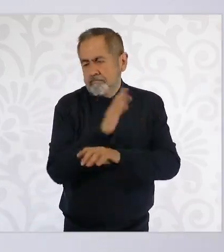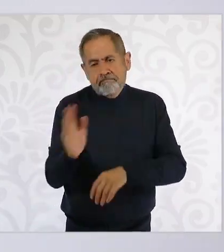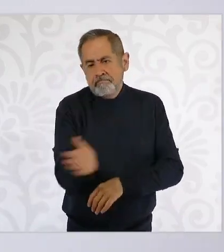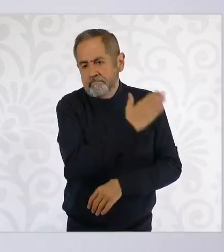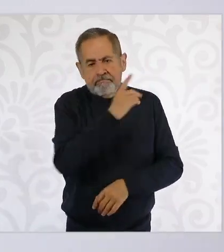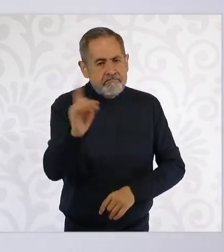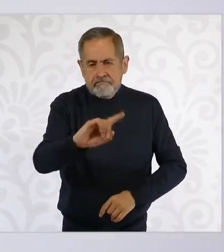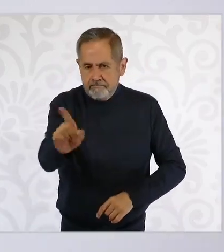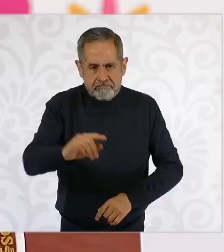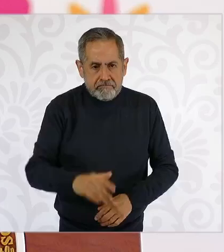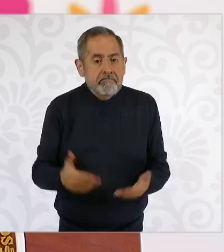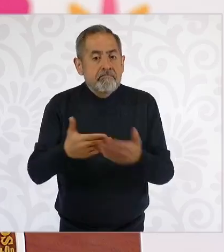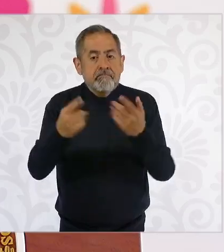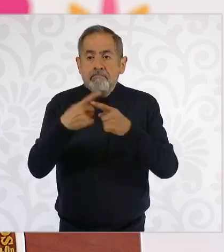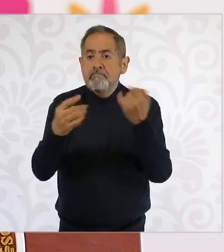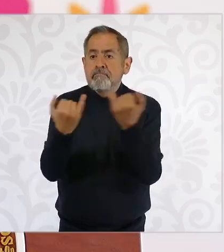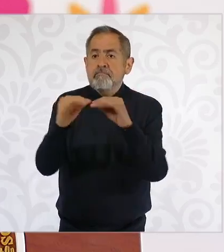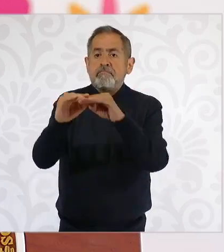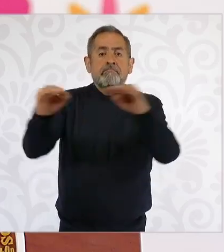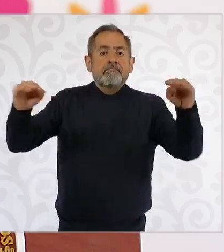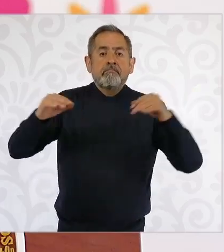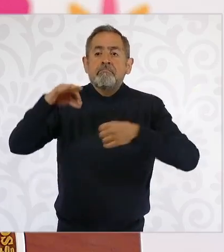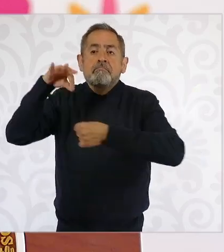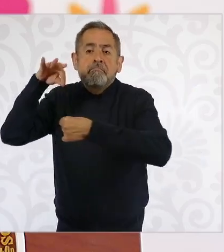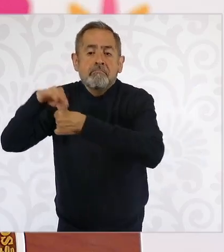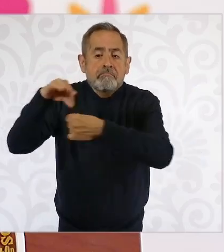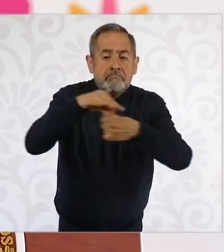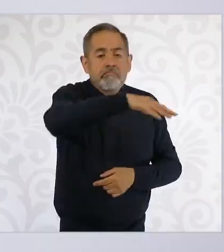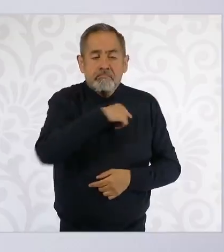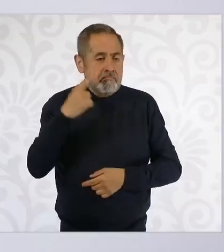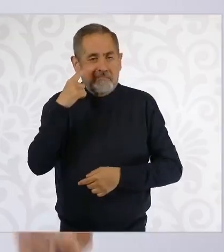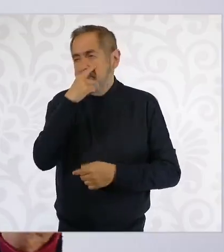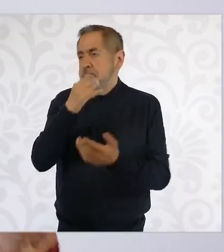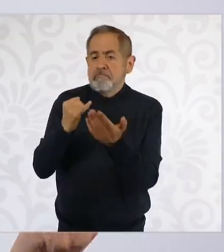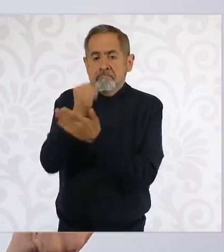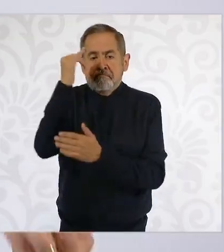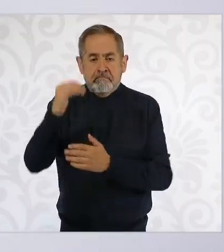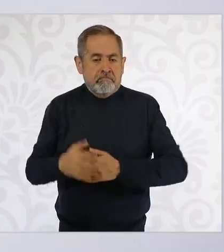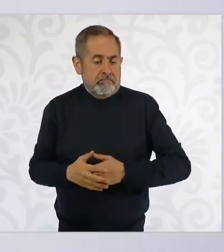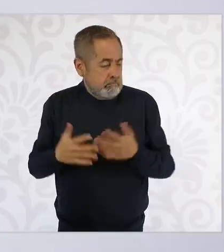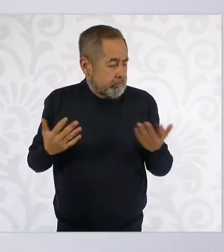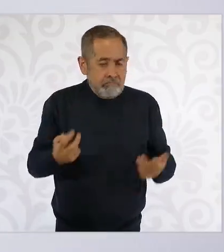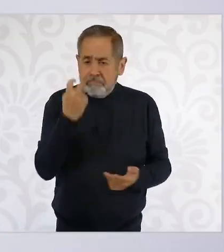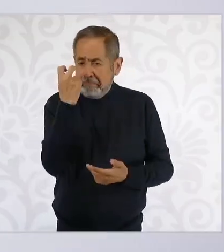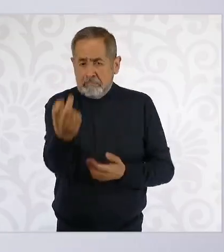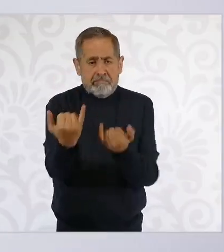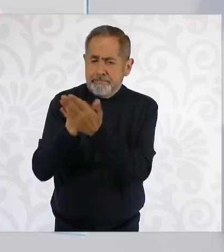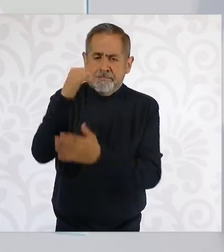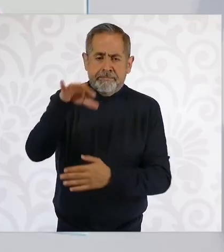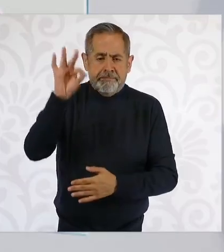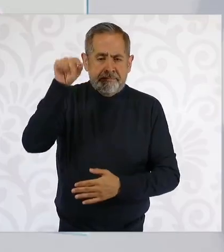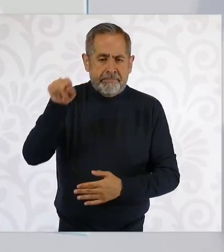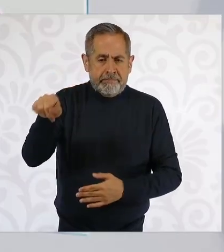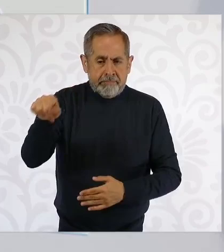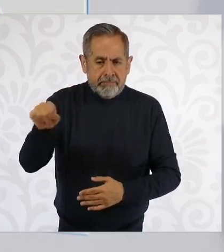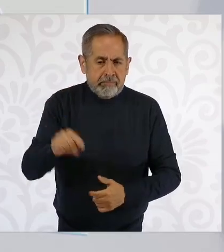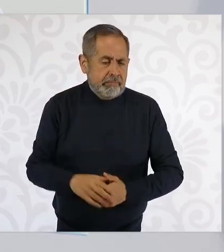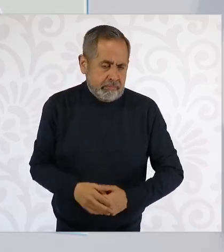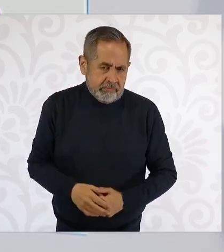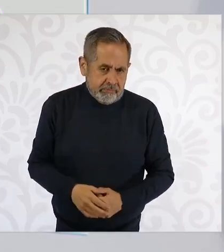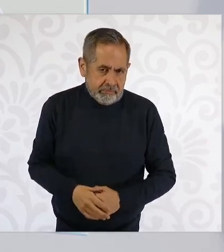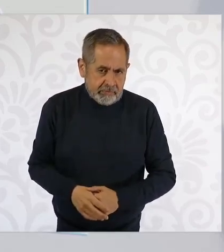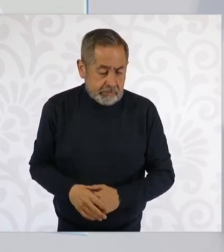la democracia no es de las élites, es del pueblo, que es la esencia de la democracia. No,